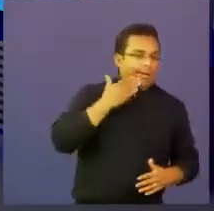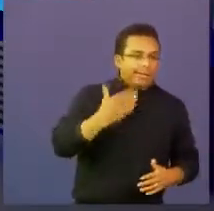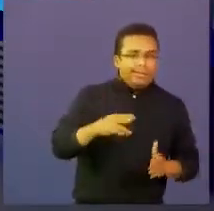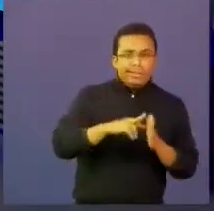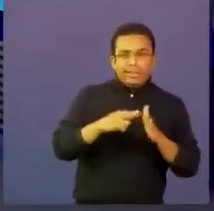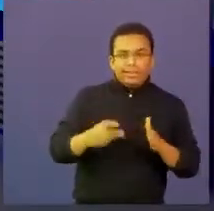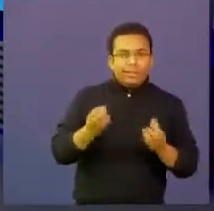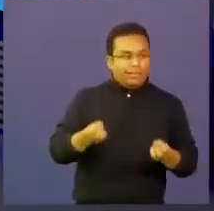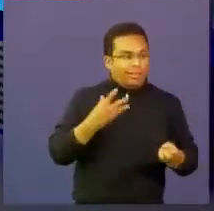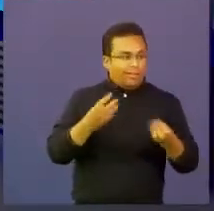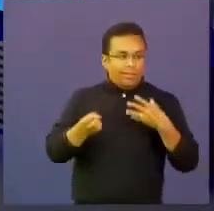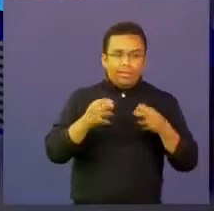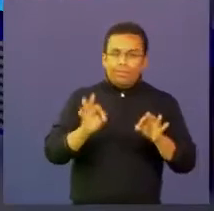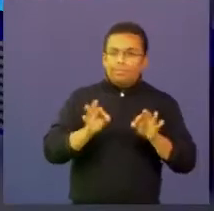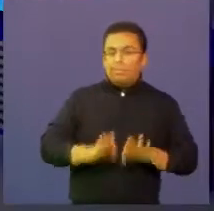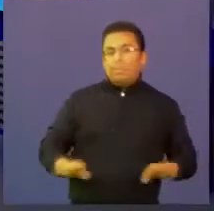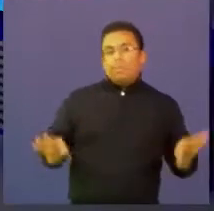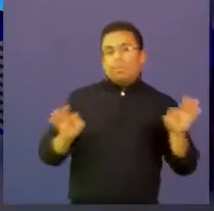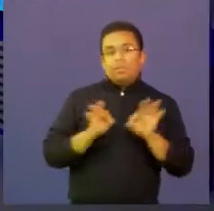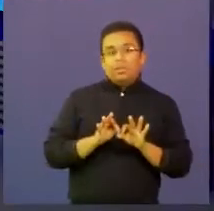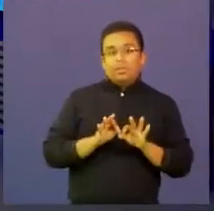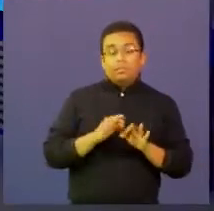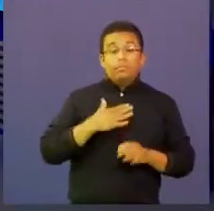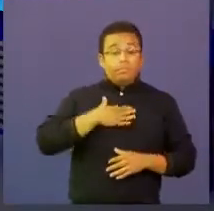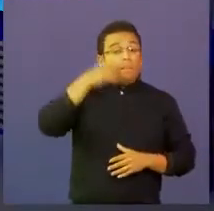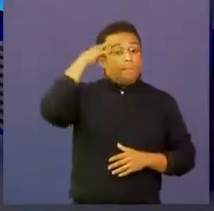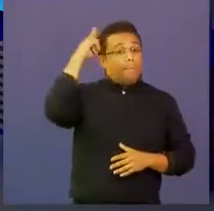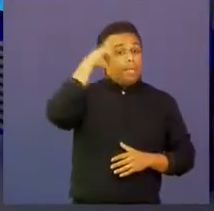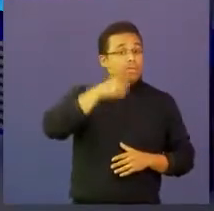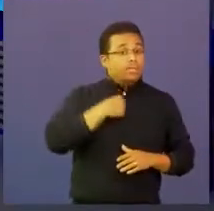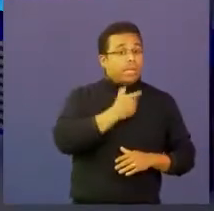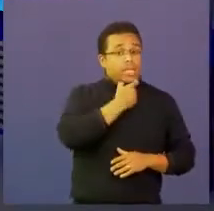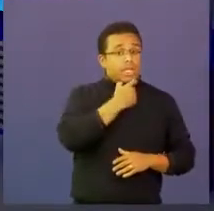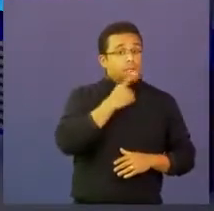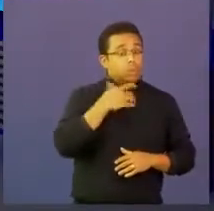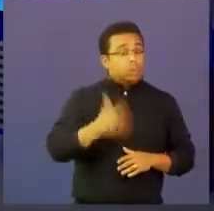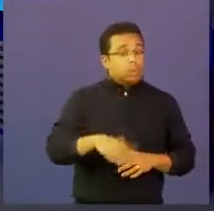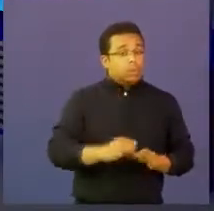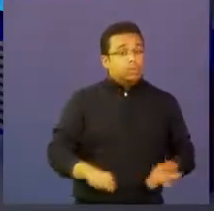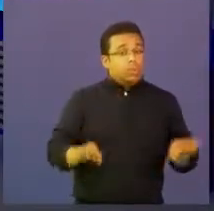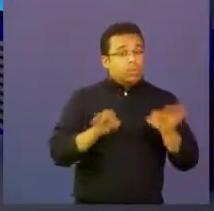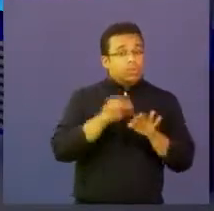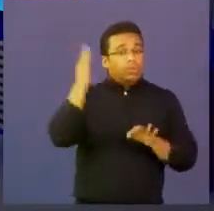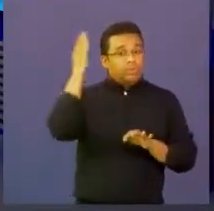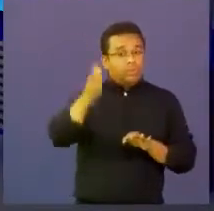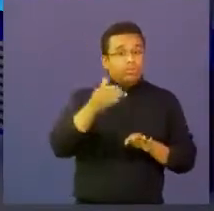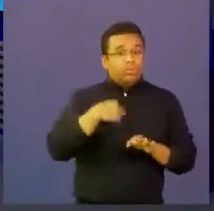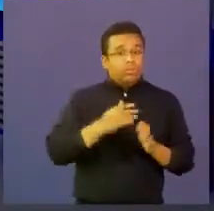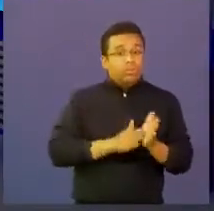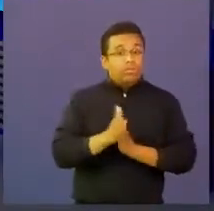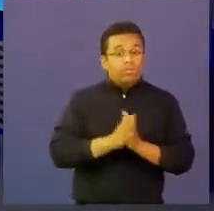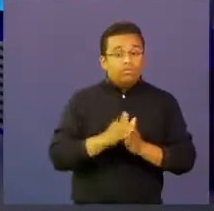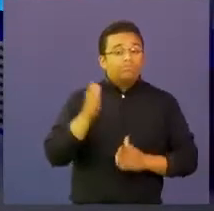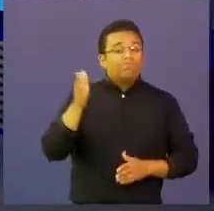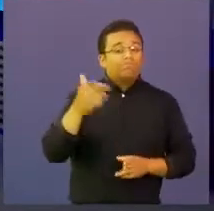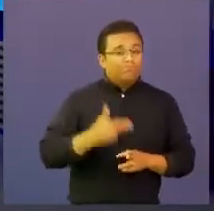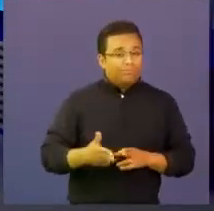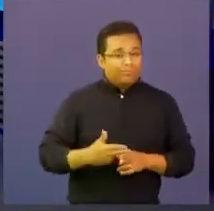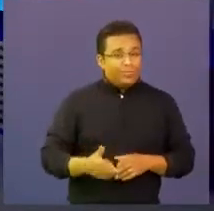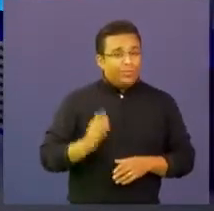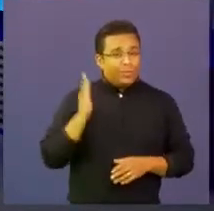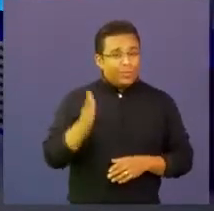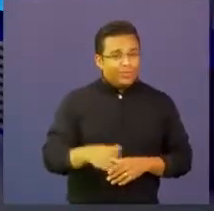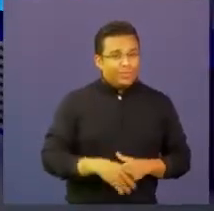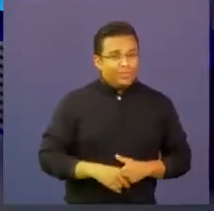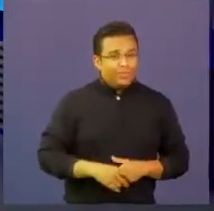el inglés sigue siendo uno de los elementos fundamentales para seguir trabajando y el futuro está ahí bueno y